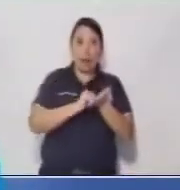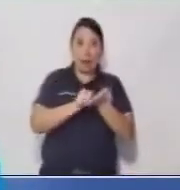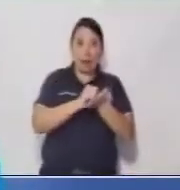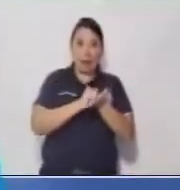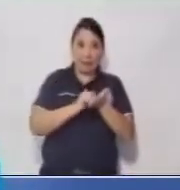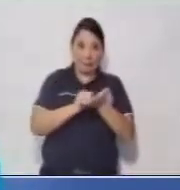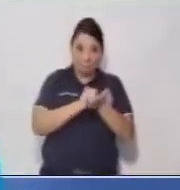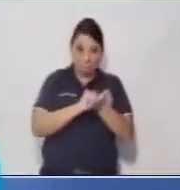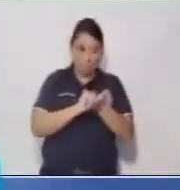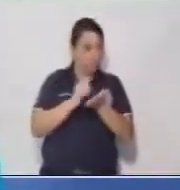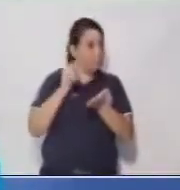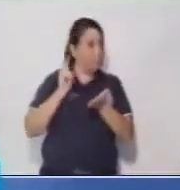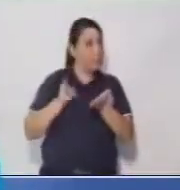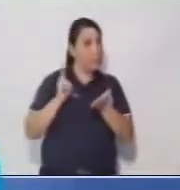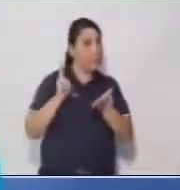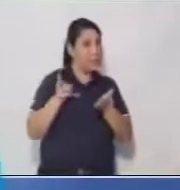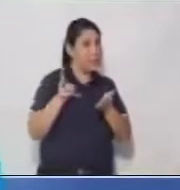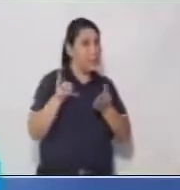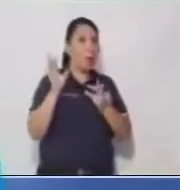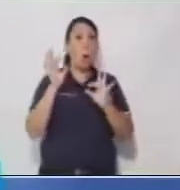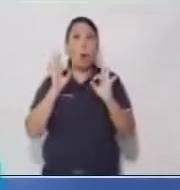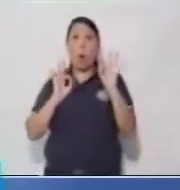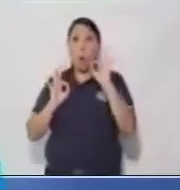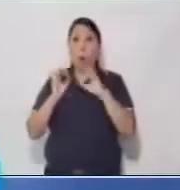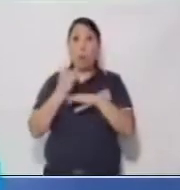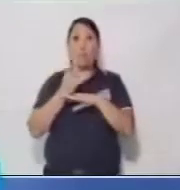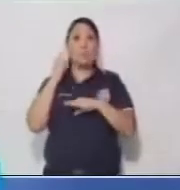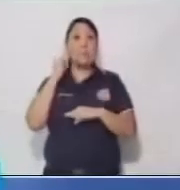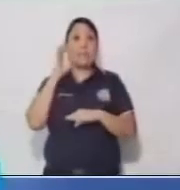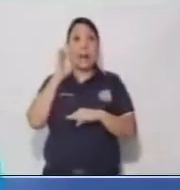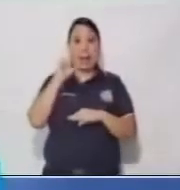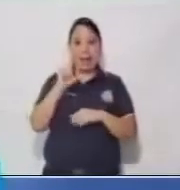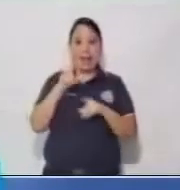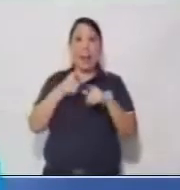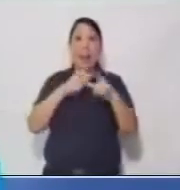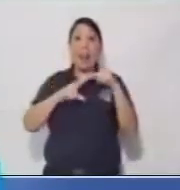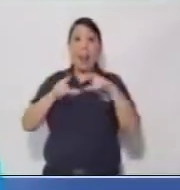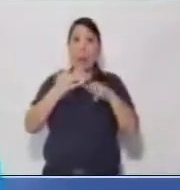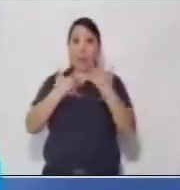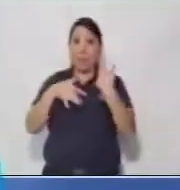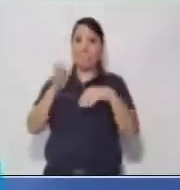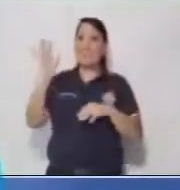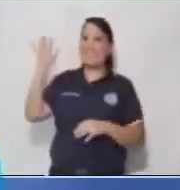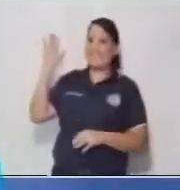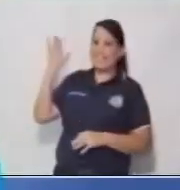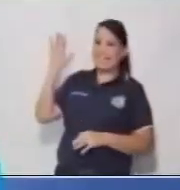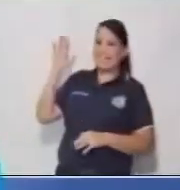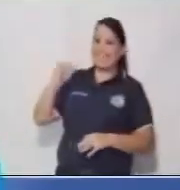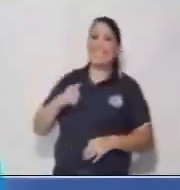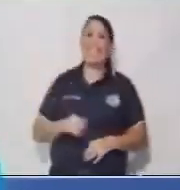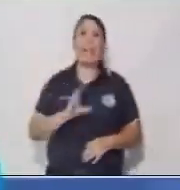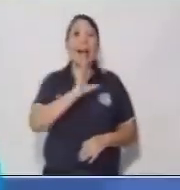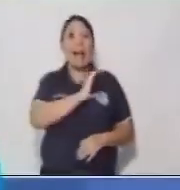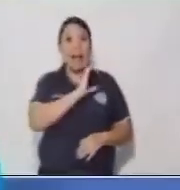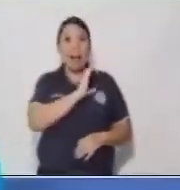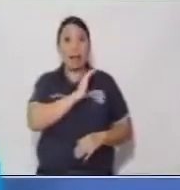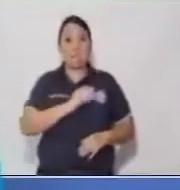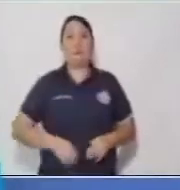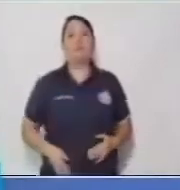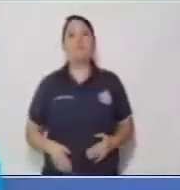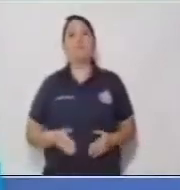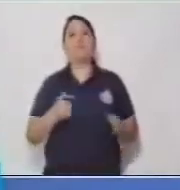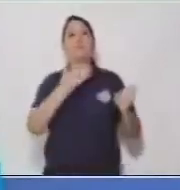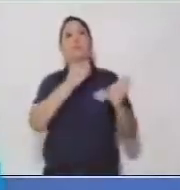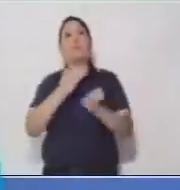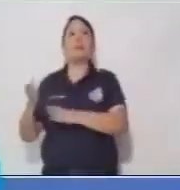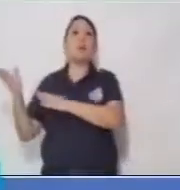y jabón. En Lengua de Señas nos acompaña Carmen. Hola Carmen. Vamos a